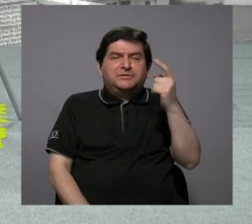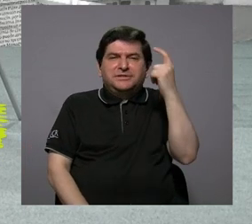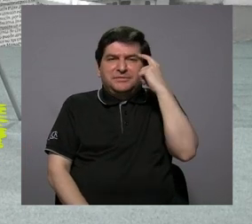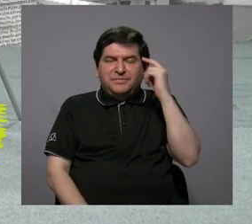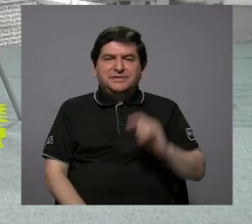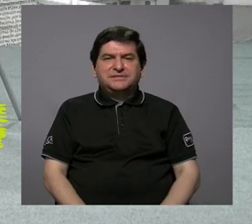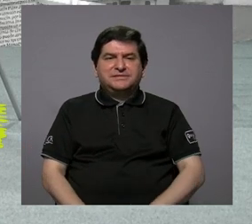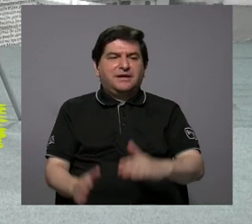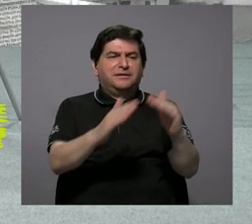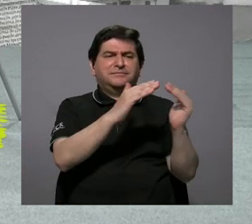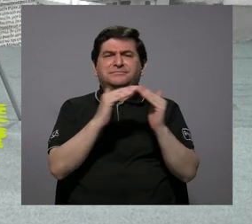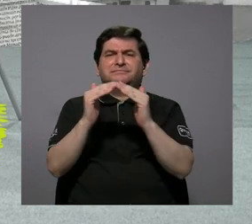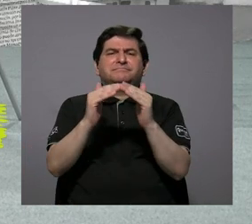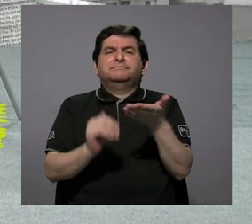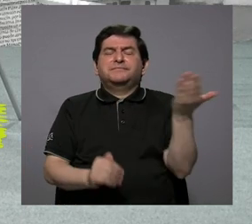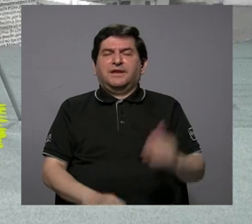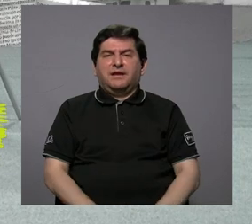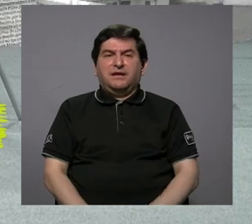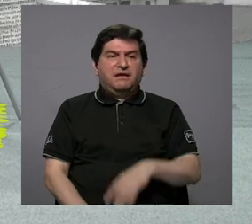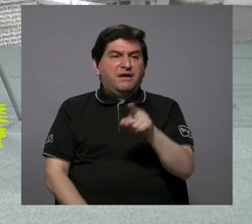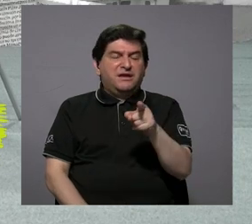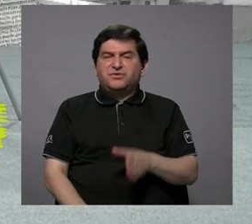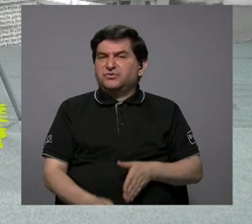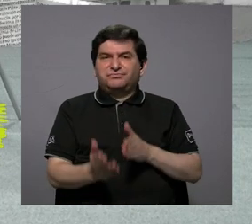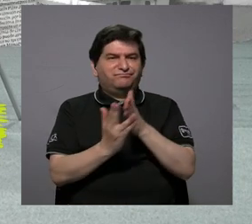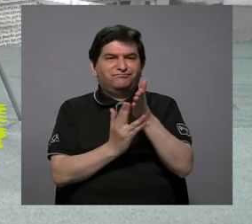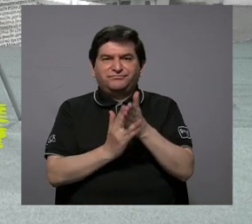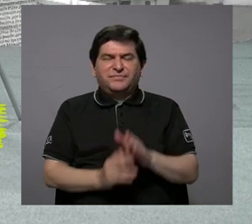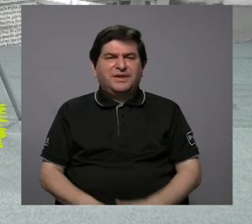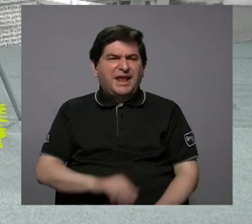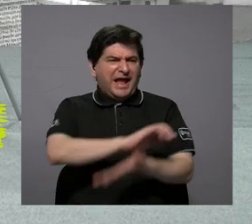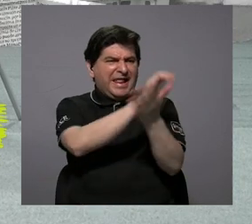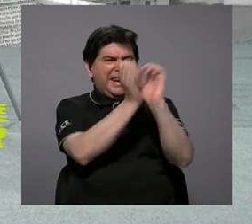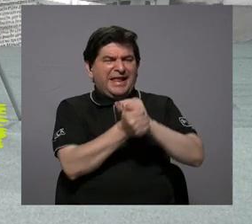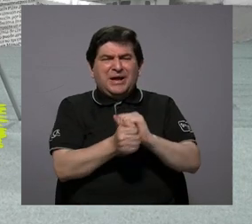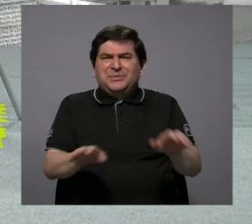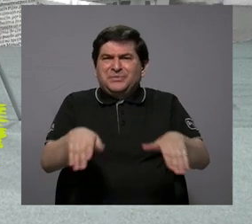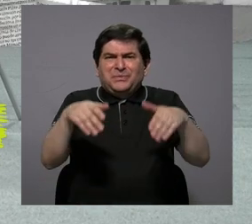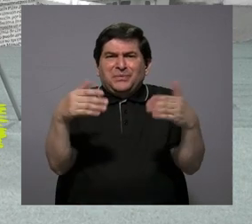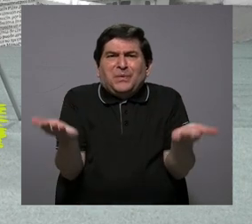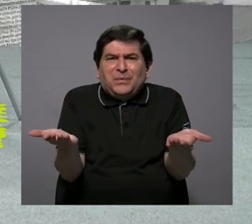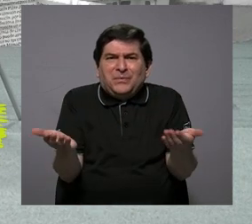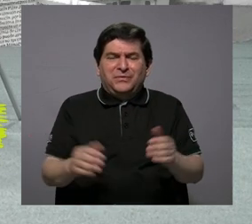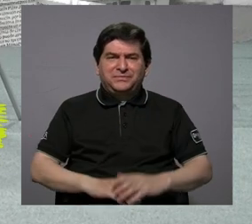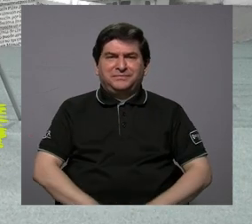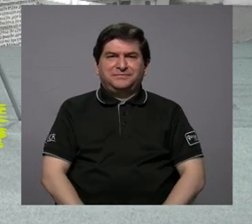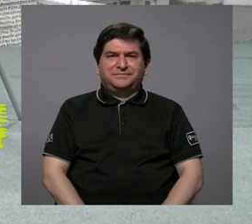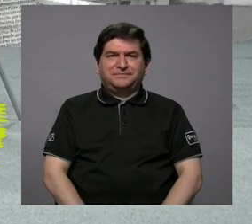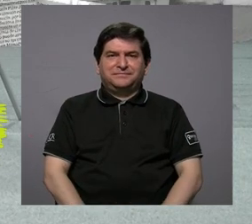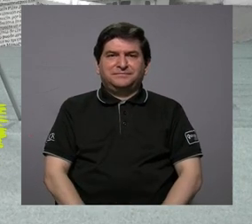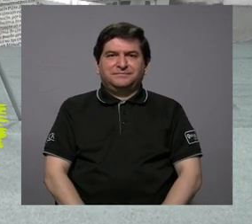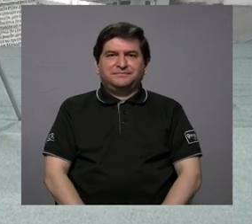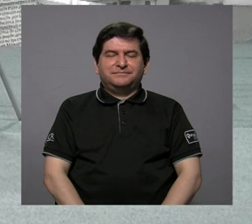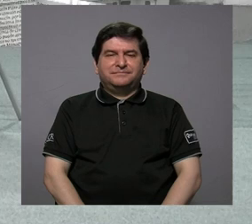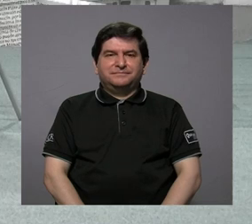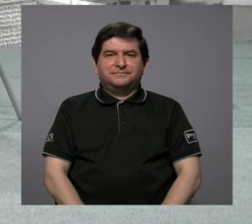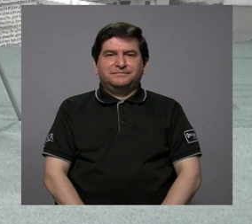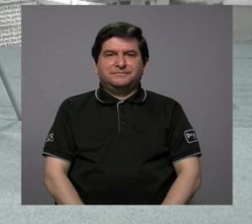sé qué pensará el resto de la población que no tiene idea cómo hacer esa transición y